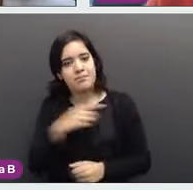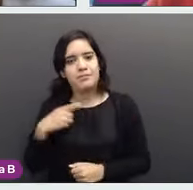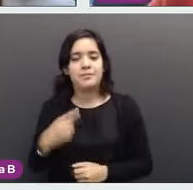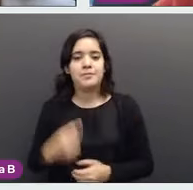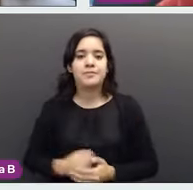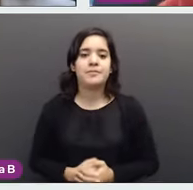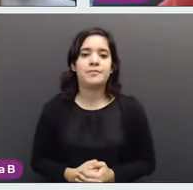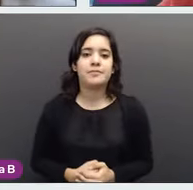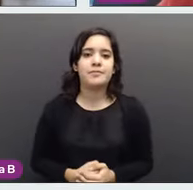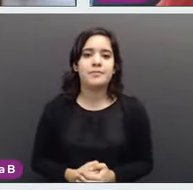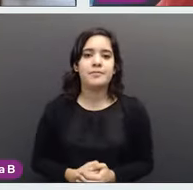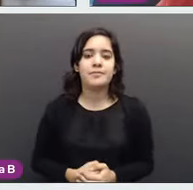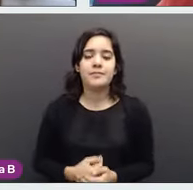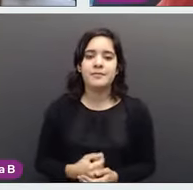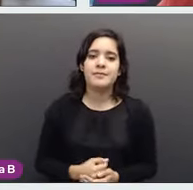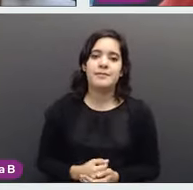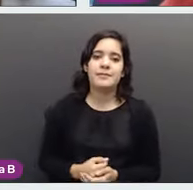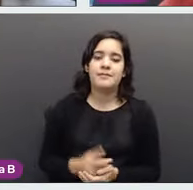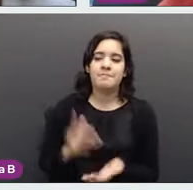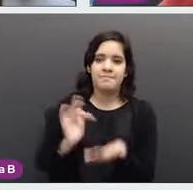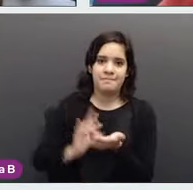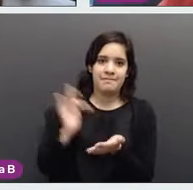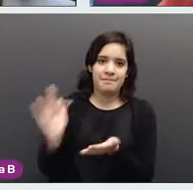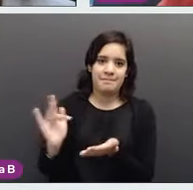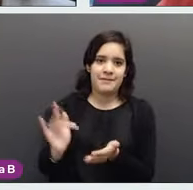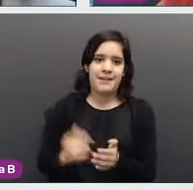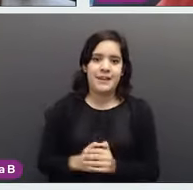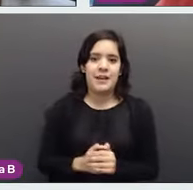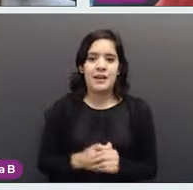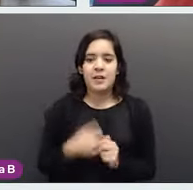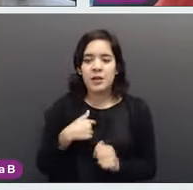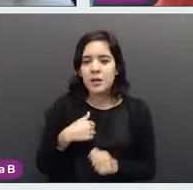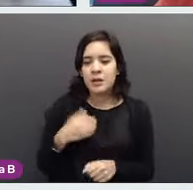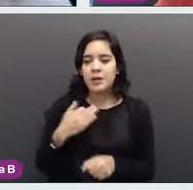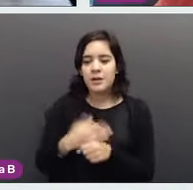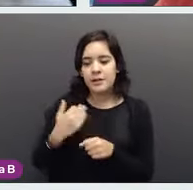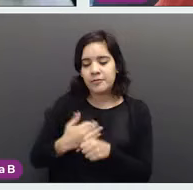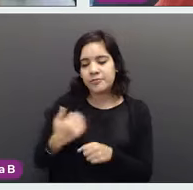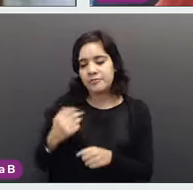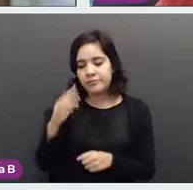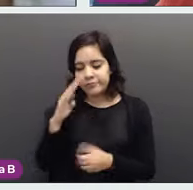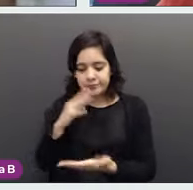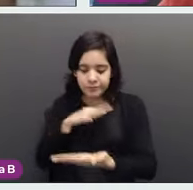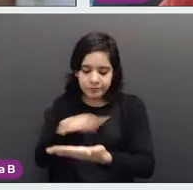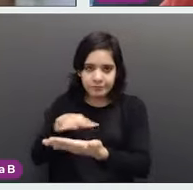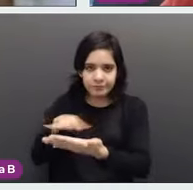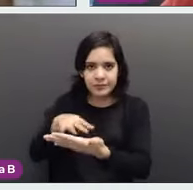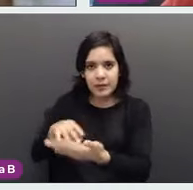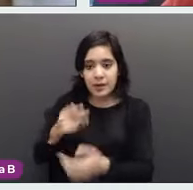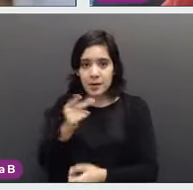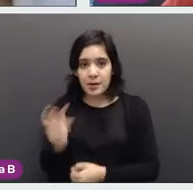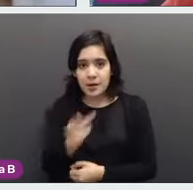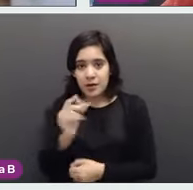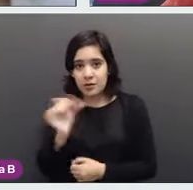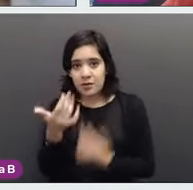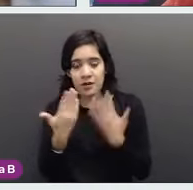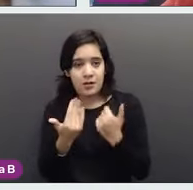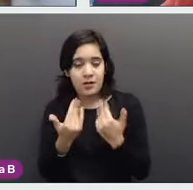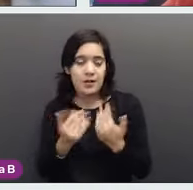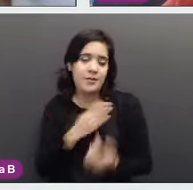Muy bien, doctora. Pues muchas gracias. Estaba revisando si no había alguna otra pregunta, pero bueno, ya